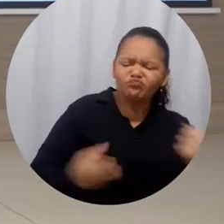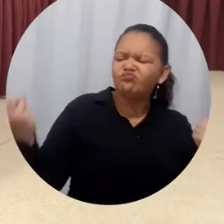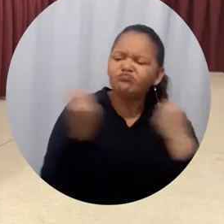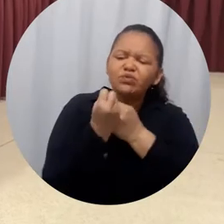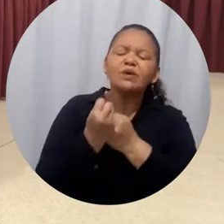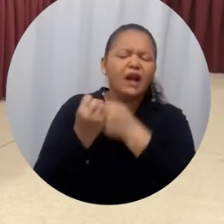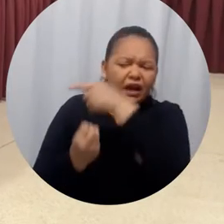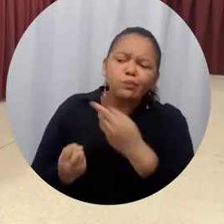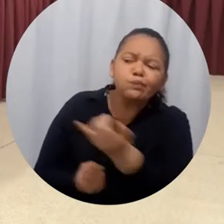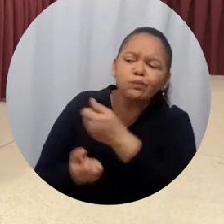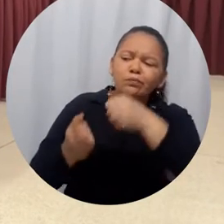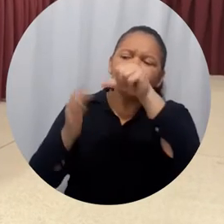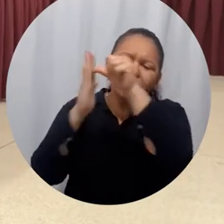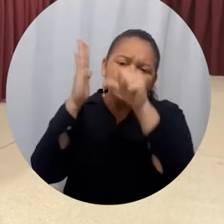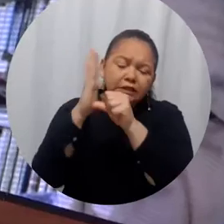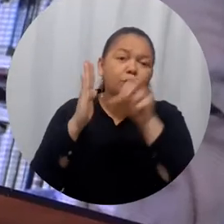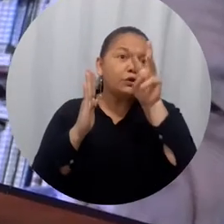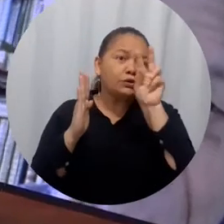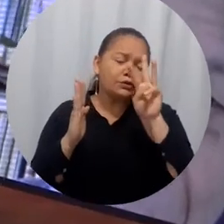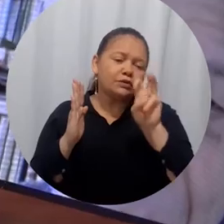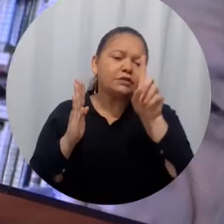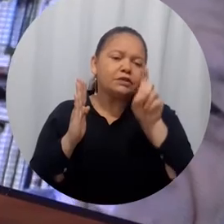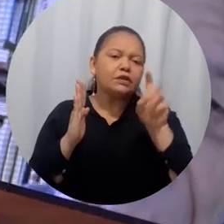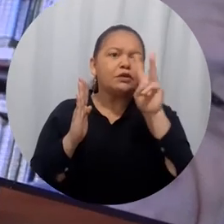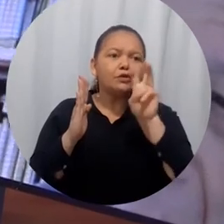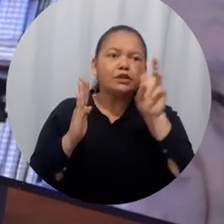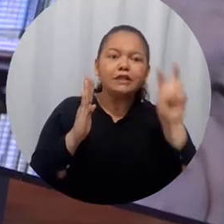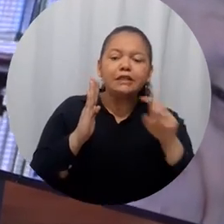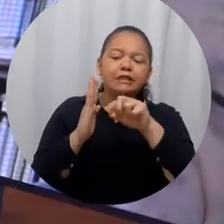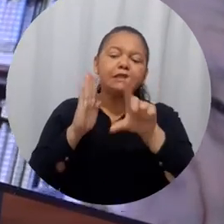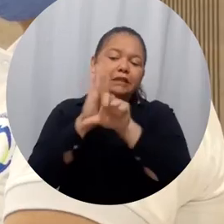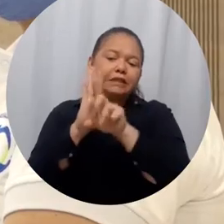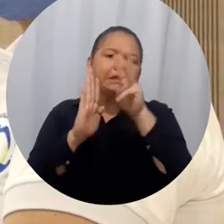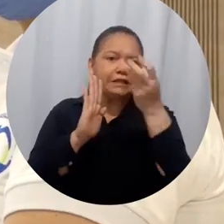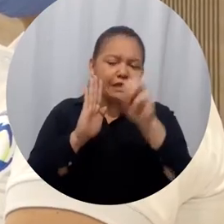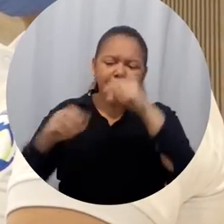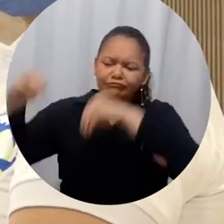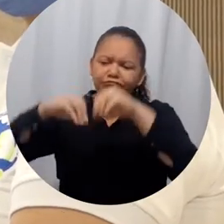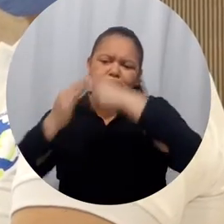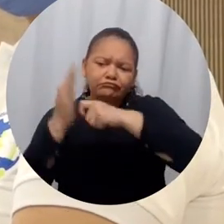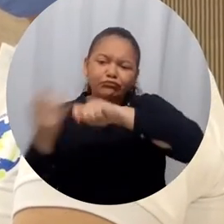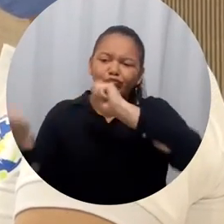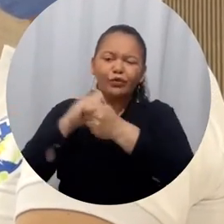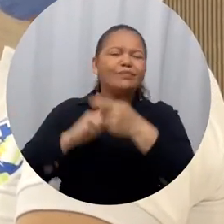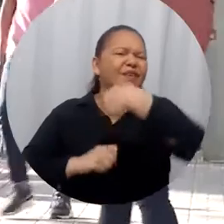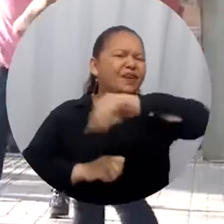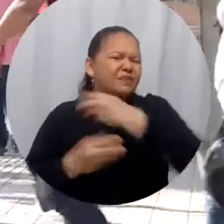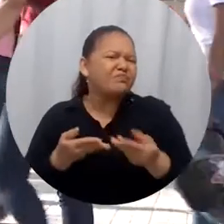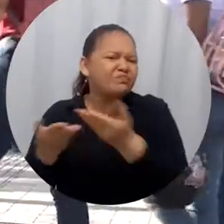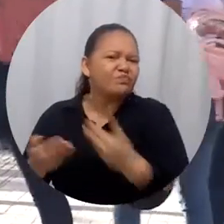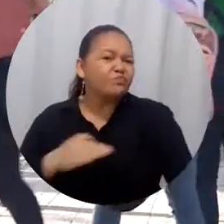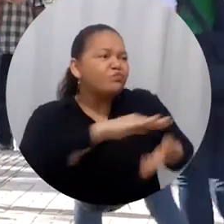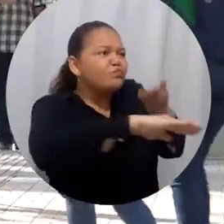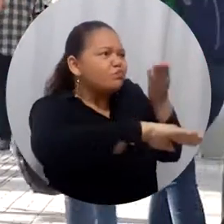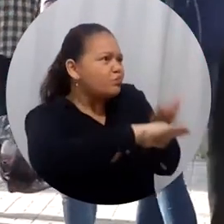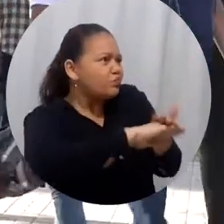y 87 de la Ley 30, a través de la cual el sistema universitario estatal busca lograr una sostenibilidad financiera de